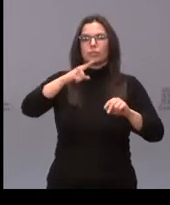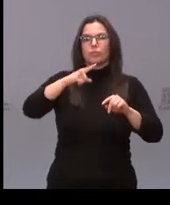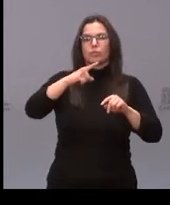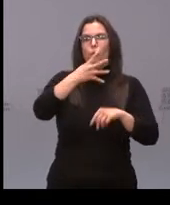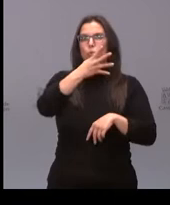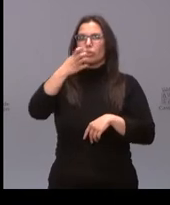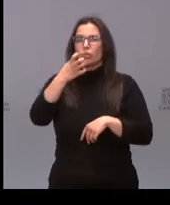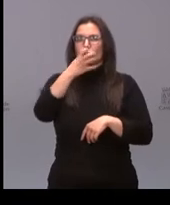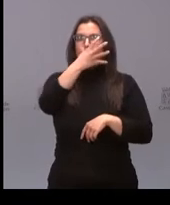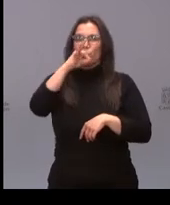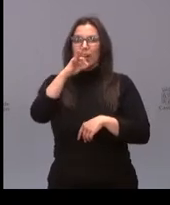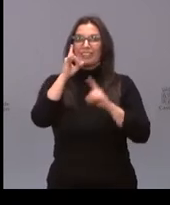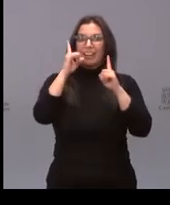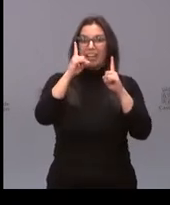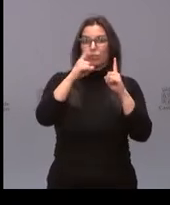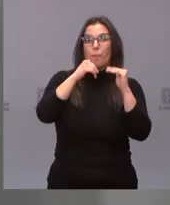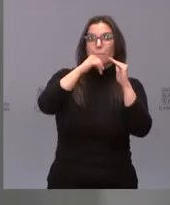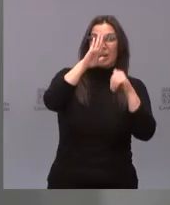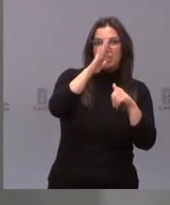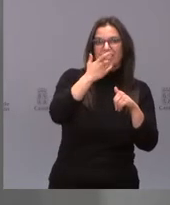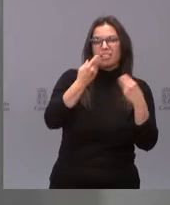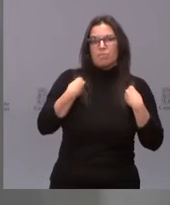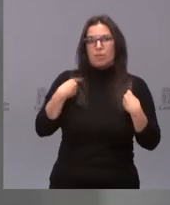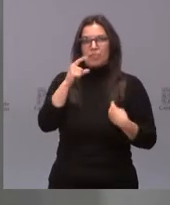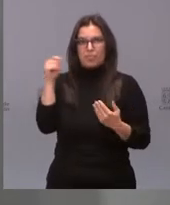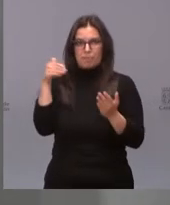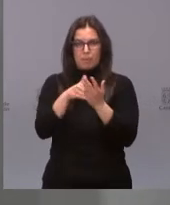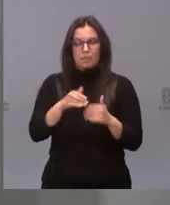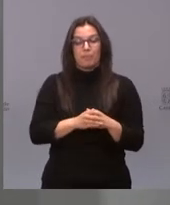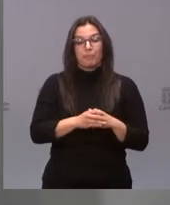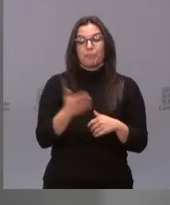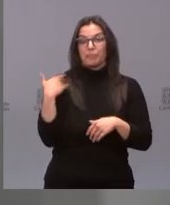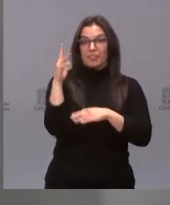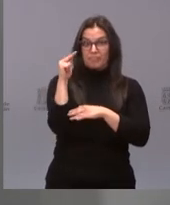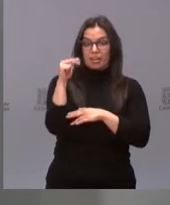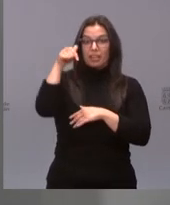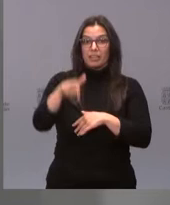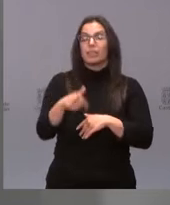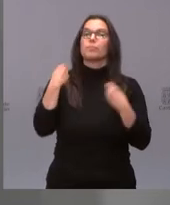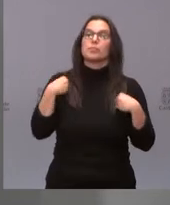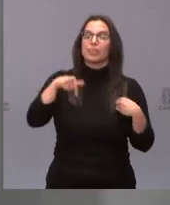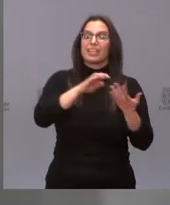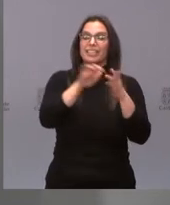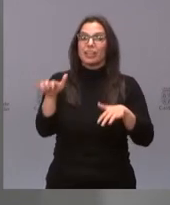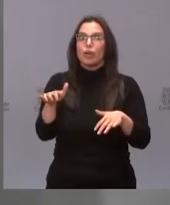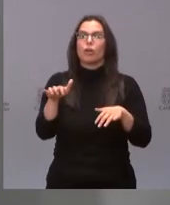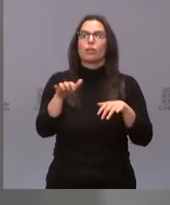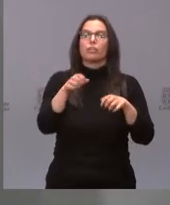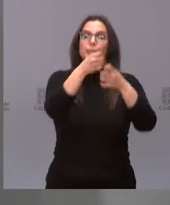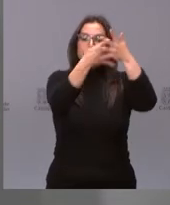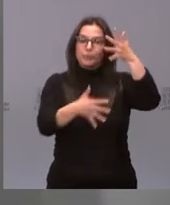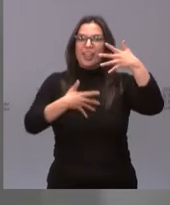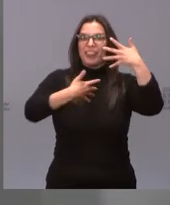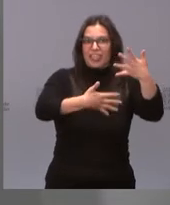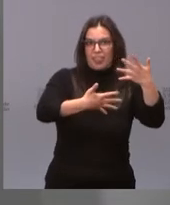los 440 casos por 100.000 habitantes. Ese mismo día, Castilla y León se encontraba en décima posición en